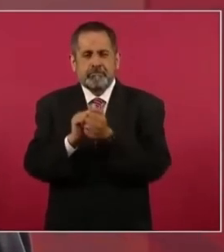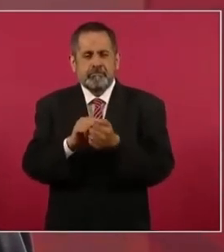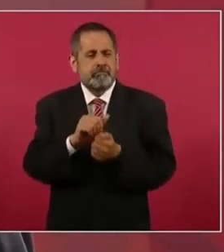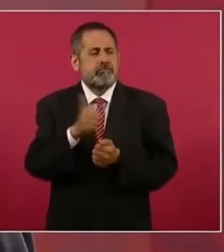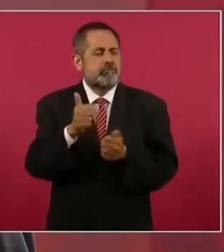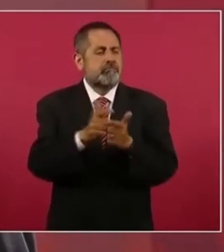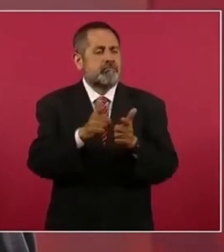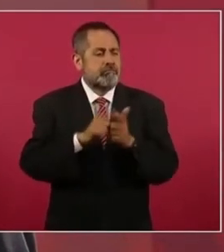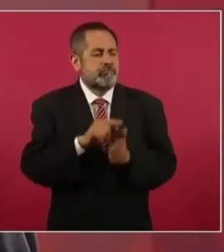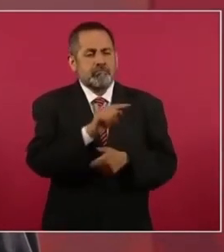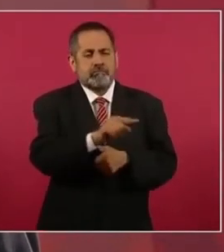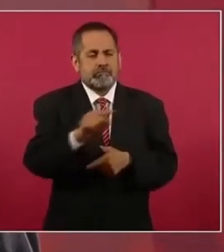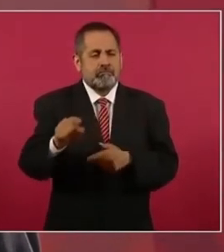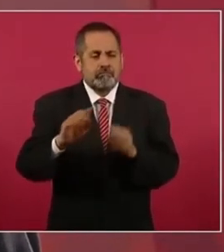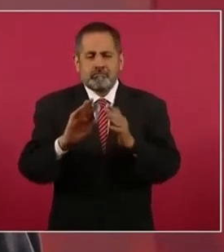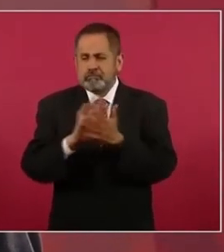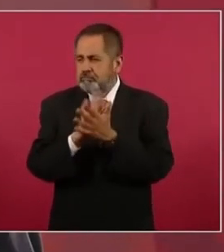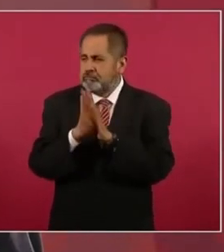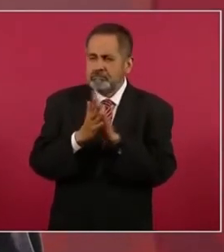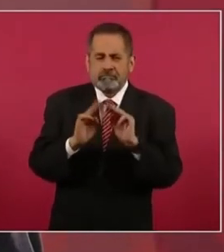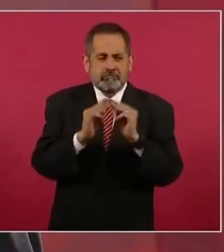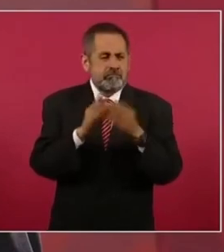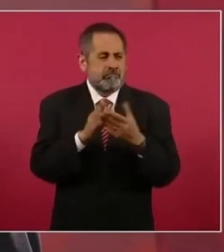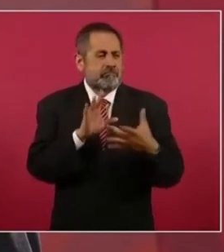grupos de narcotraficantes.